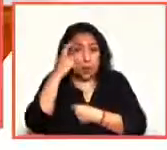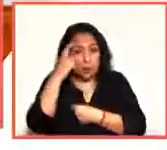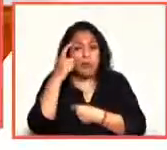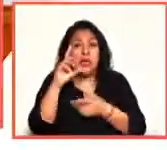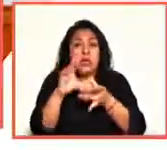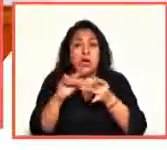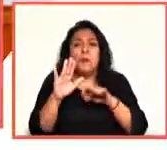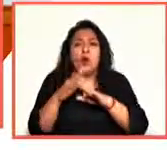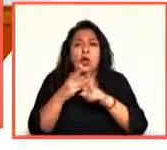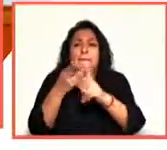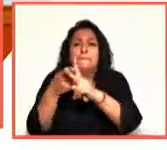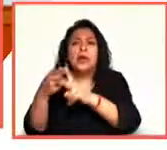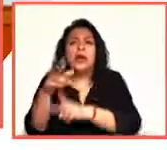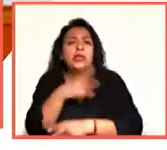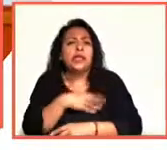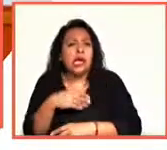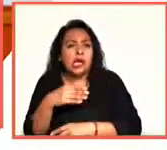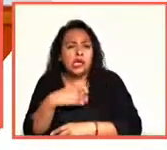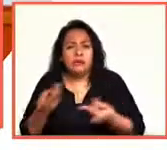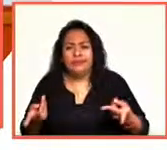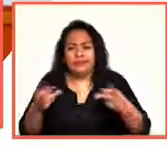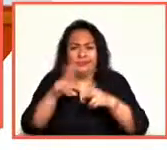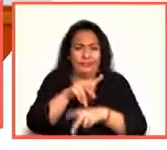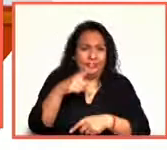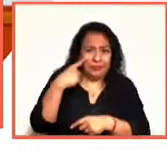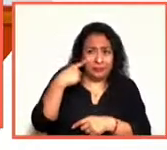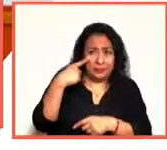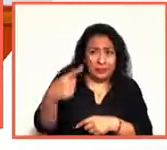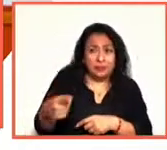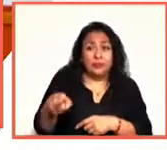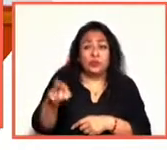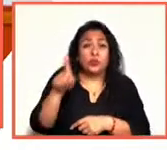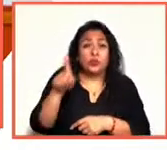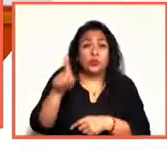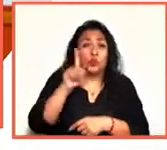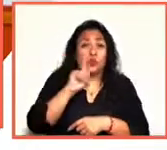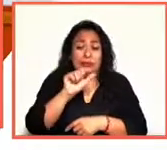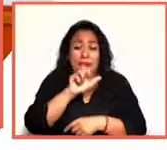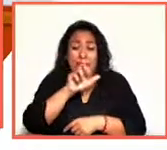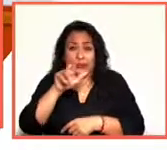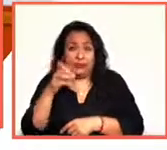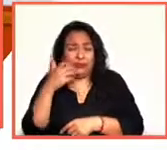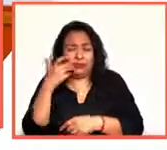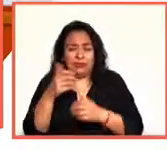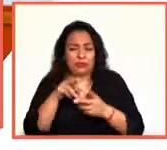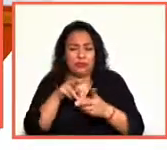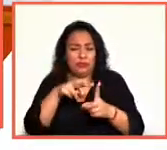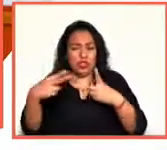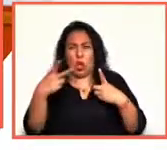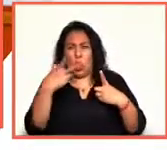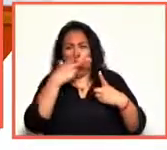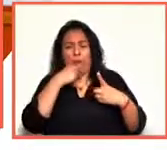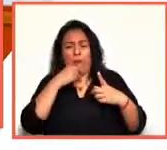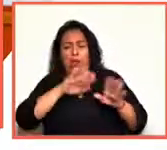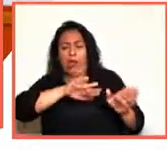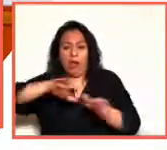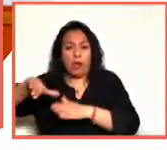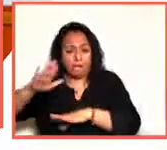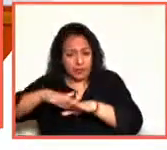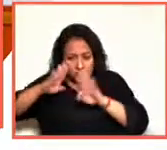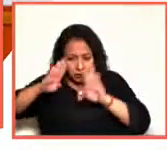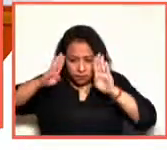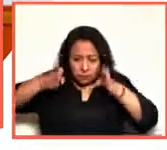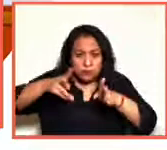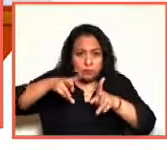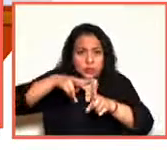hijos. Pero contrario a lo que hemos visto, lo que hace Sara es alejarse de la visión machista y se acerca más a lo que plasmó